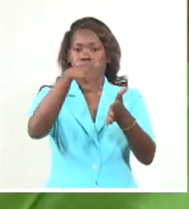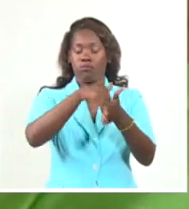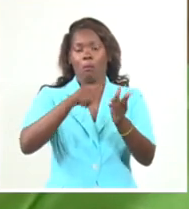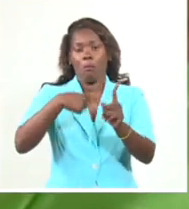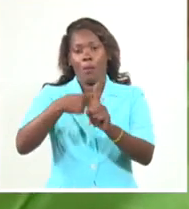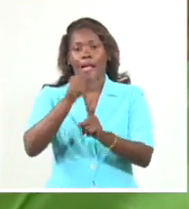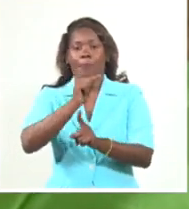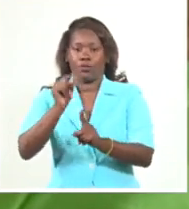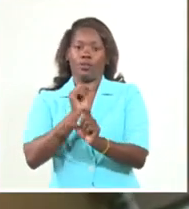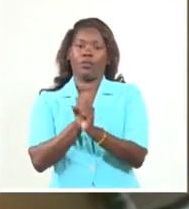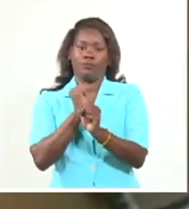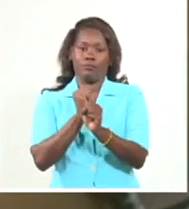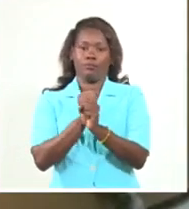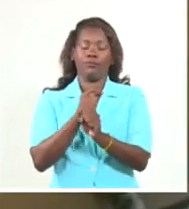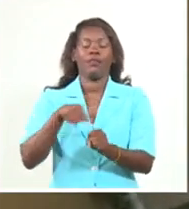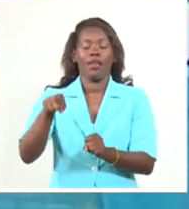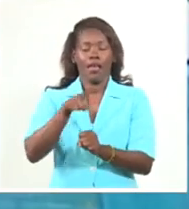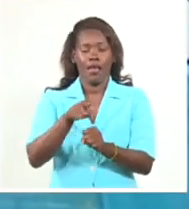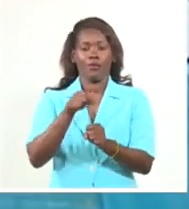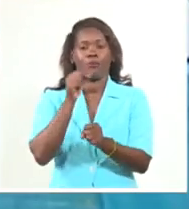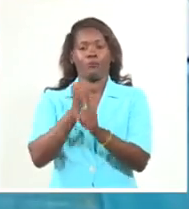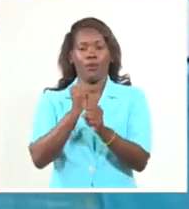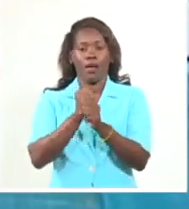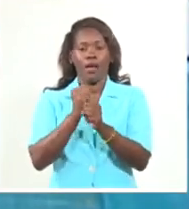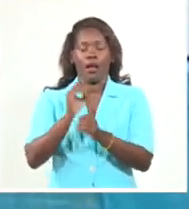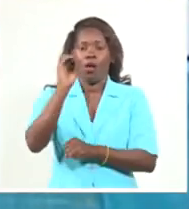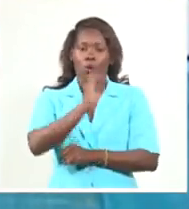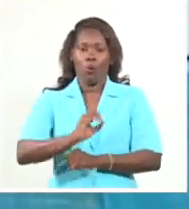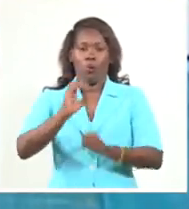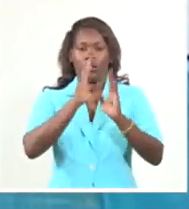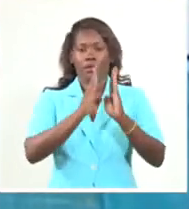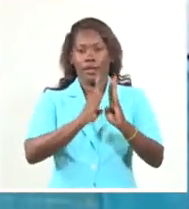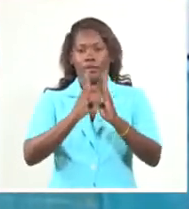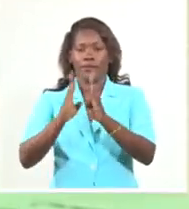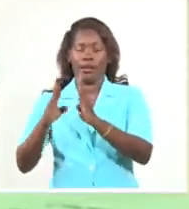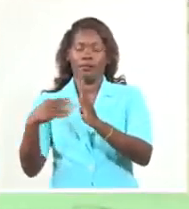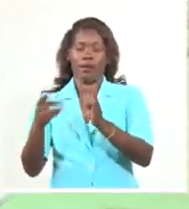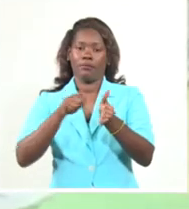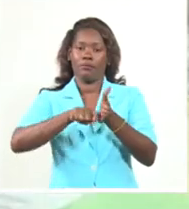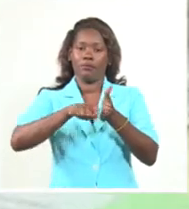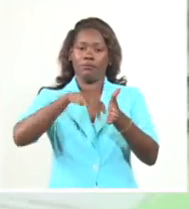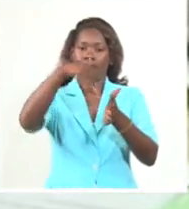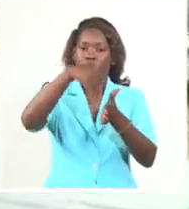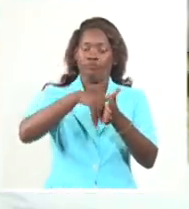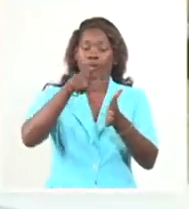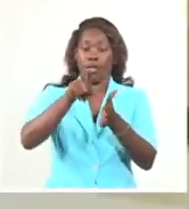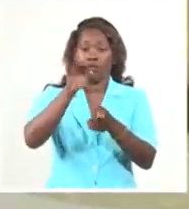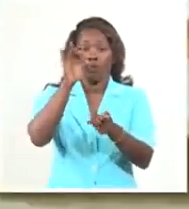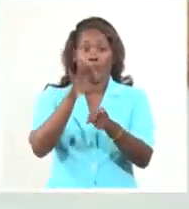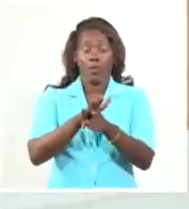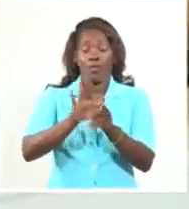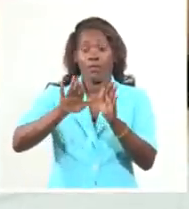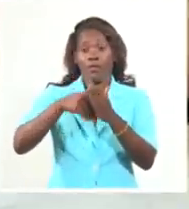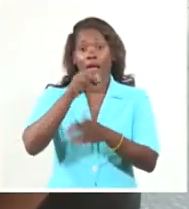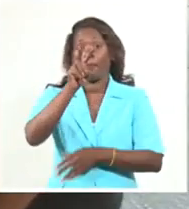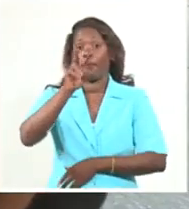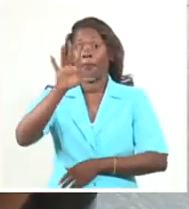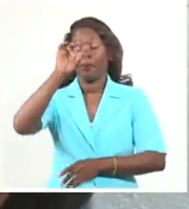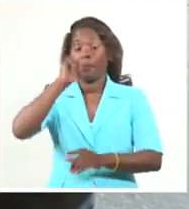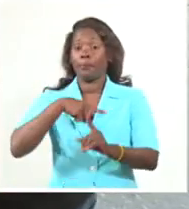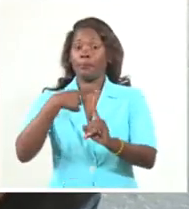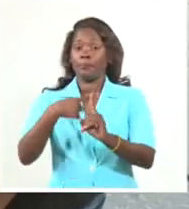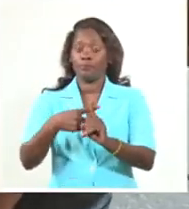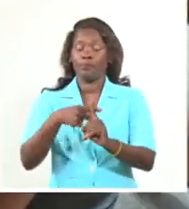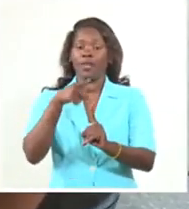participarán en la organización y funcionamiento del referéndum popular del próximo 25 de septiembre en el que se